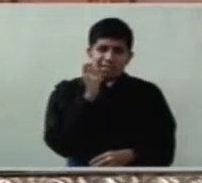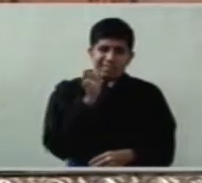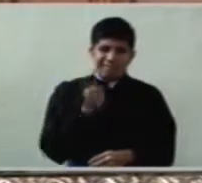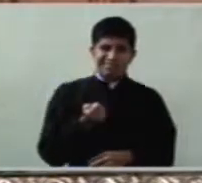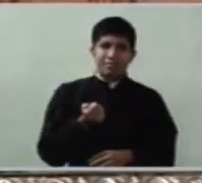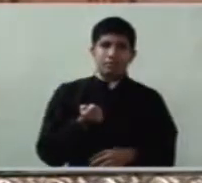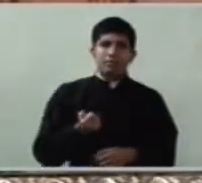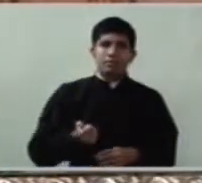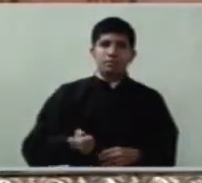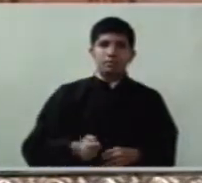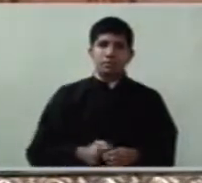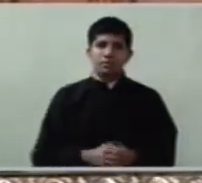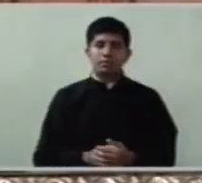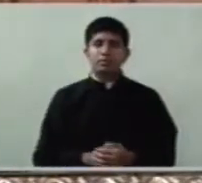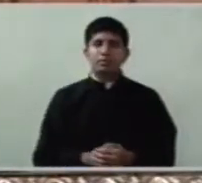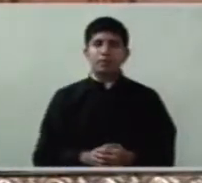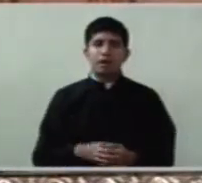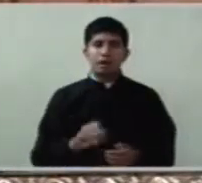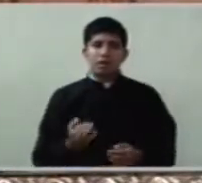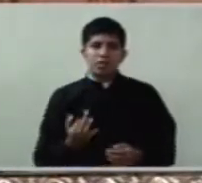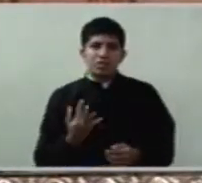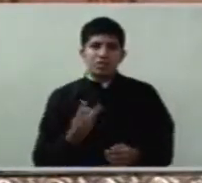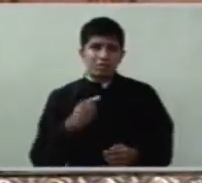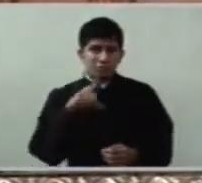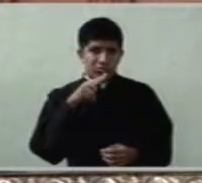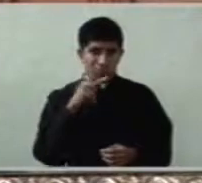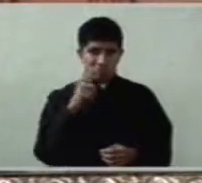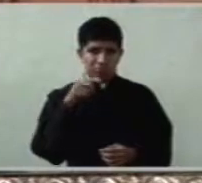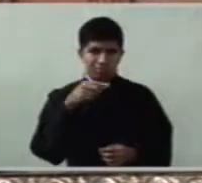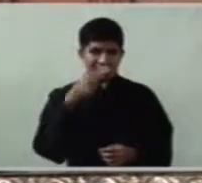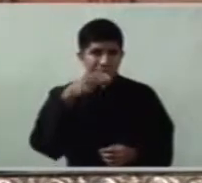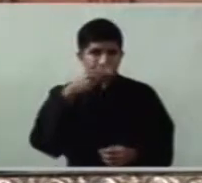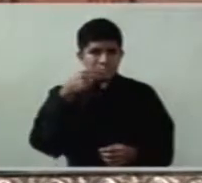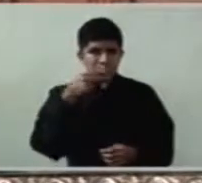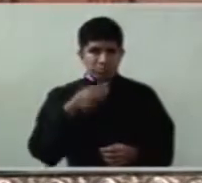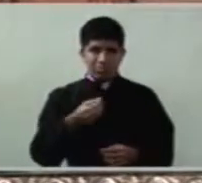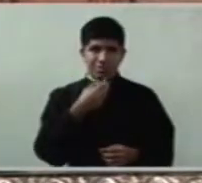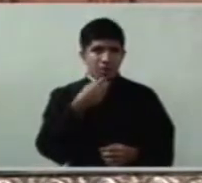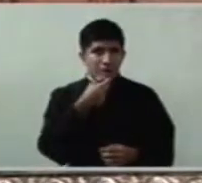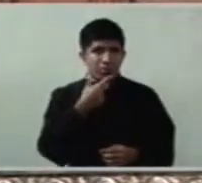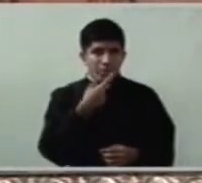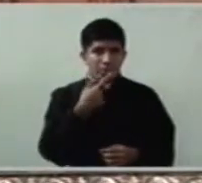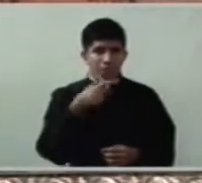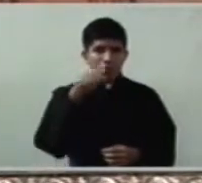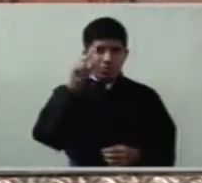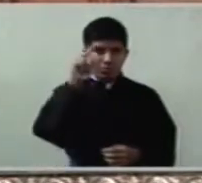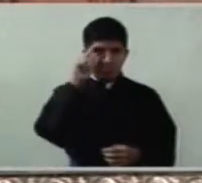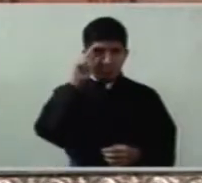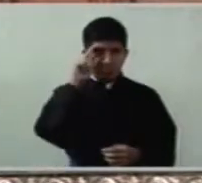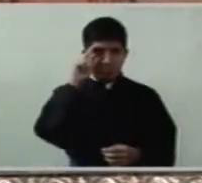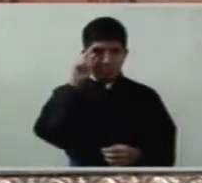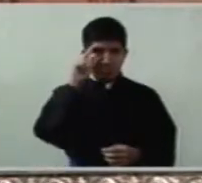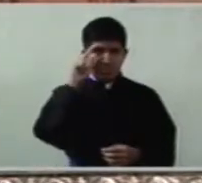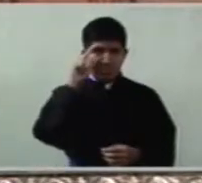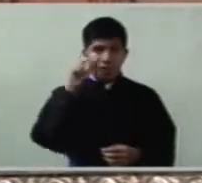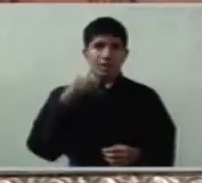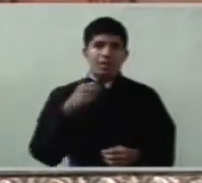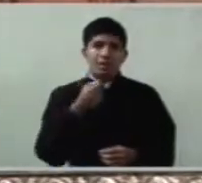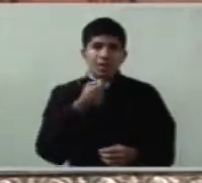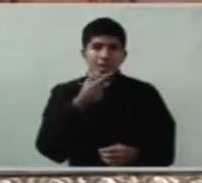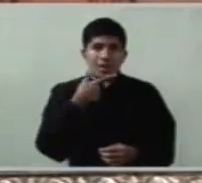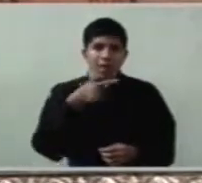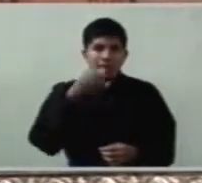Si alguna vez pueden prueben a que sabe